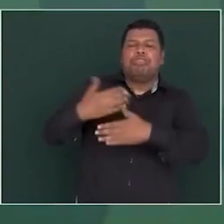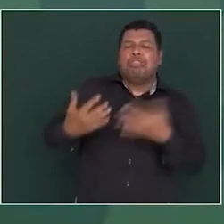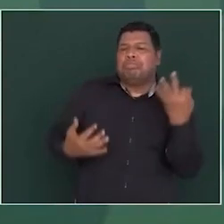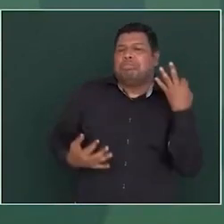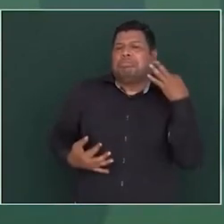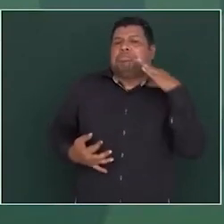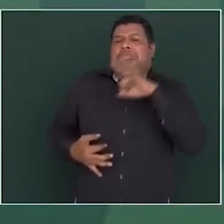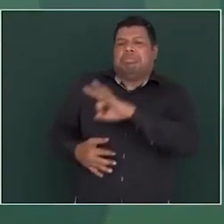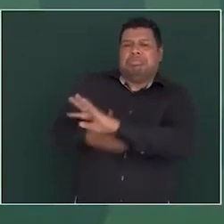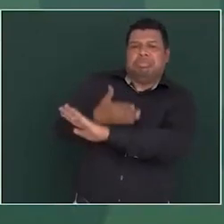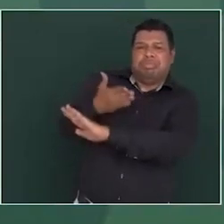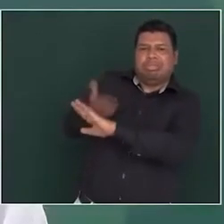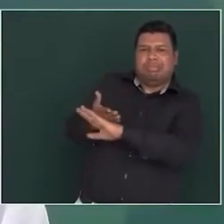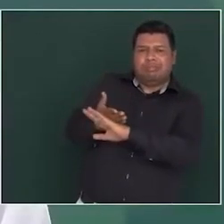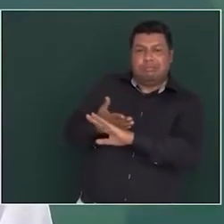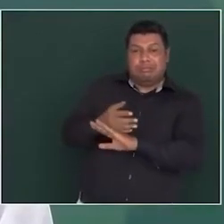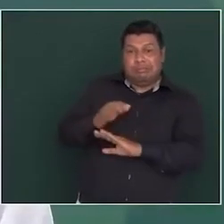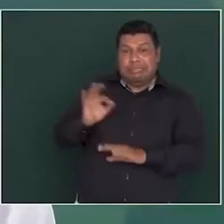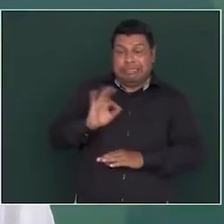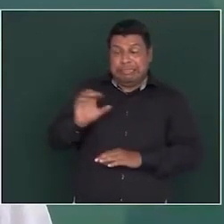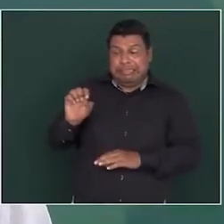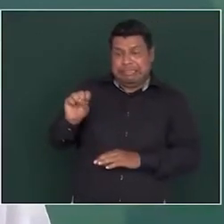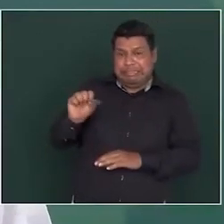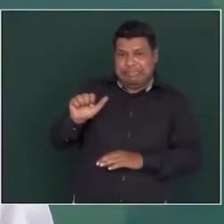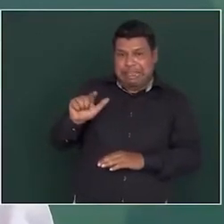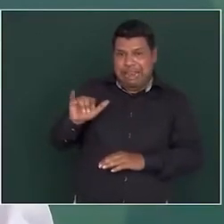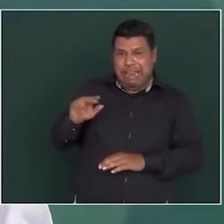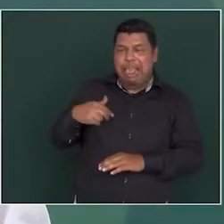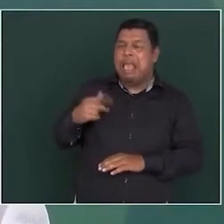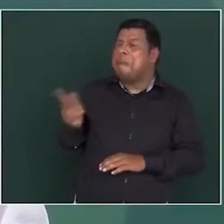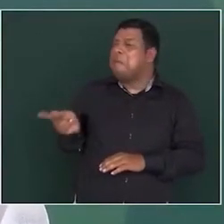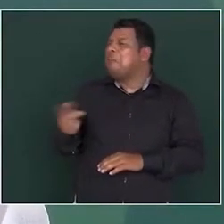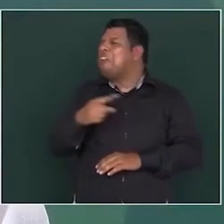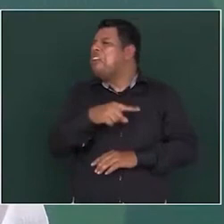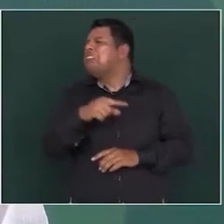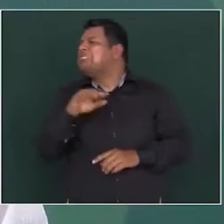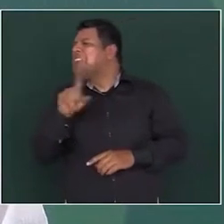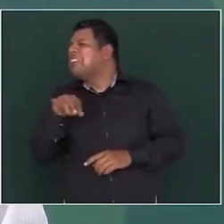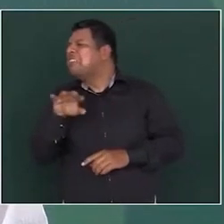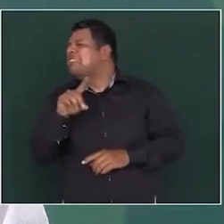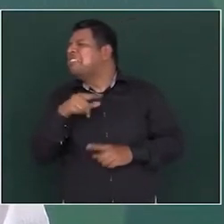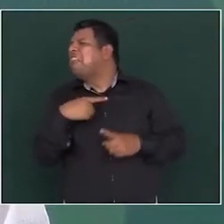sería bueno que le preguntaran a Salinas ¿quién es ese dicho?